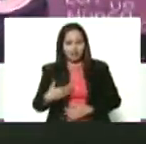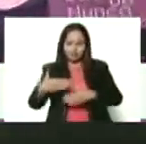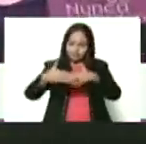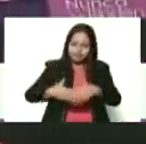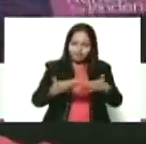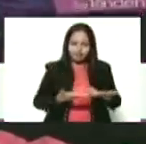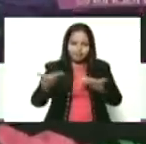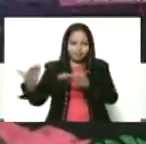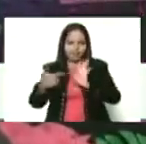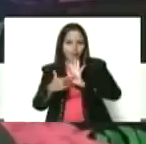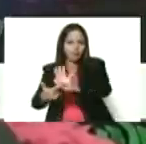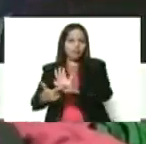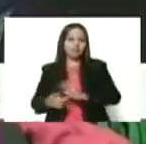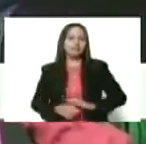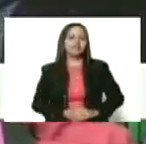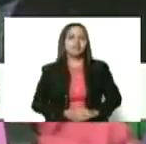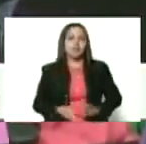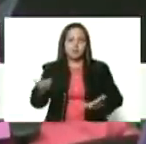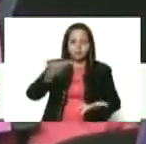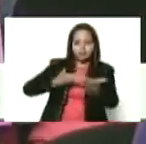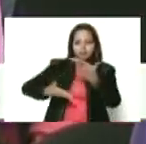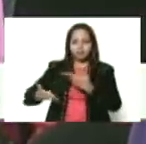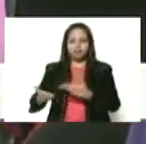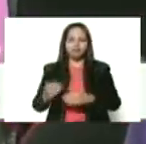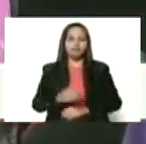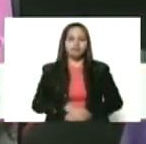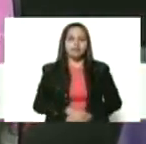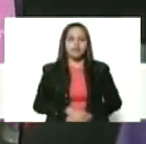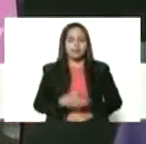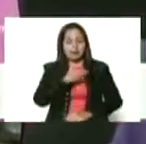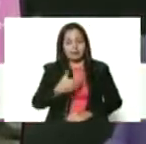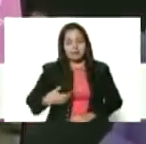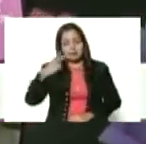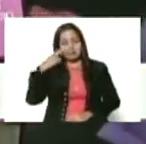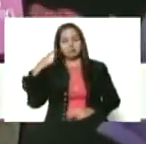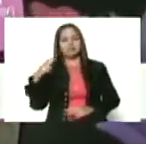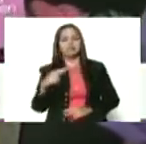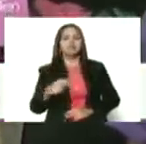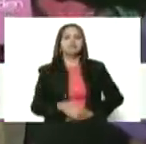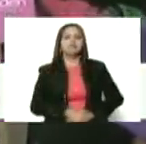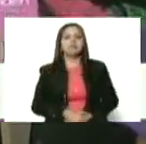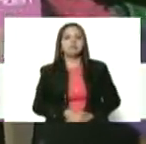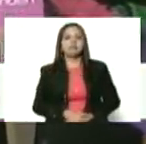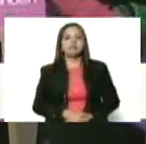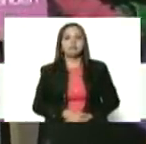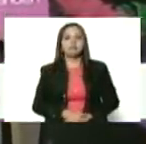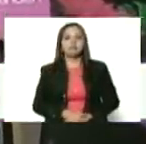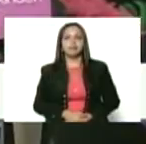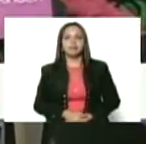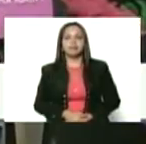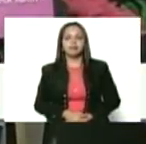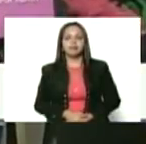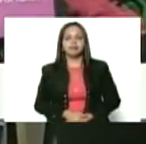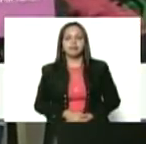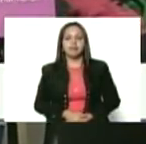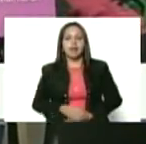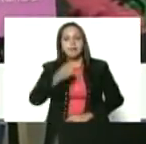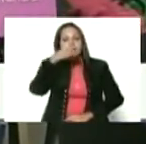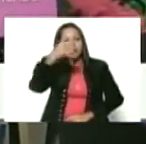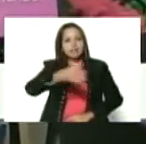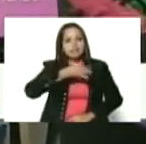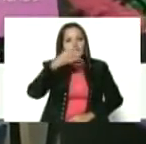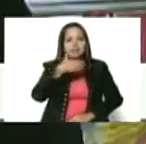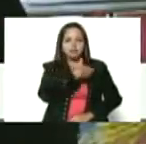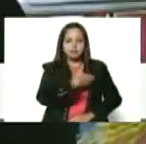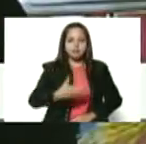querida Malavé, vamos a interactuar para que el presidente lo sepa. Presidente, lo sepa. Muy buenas tardes,